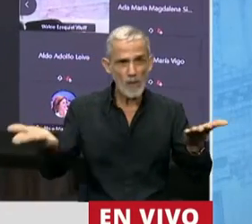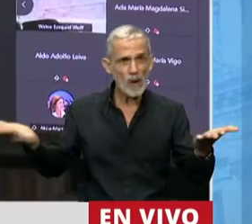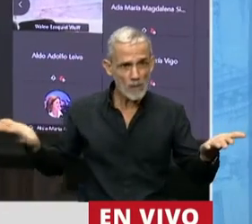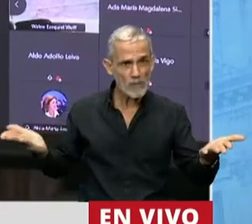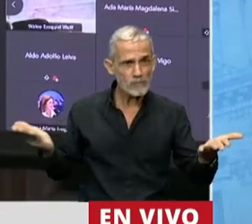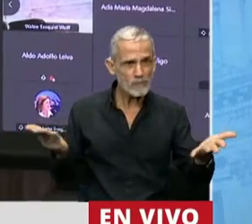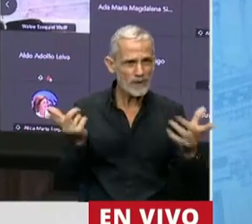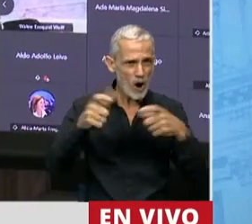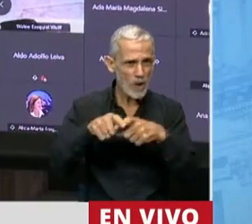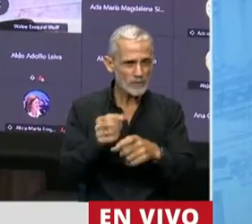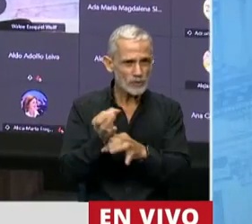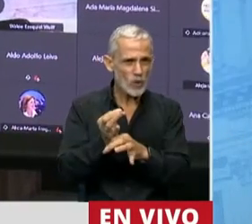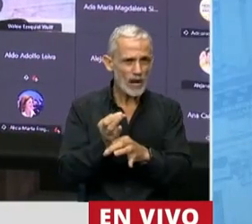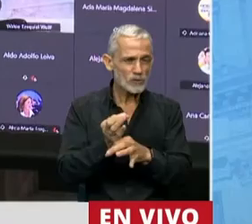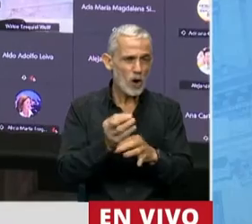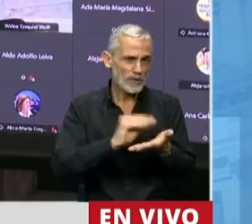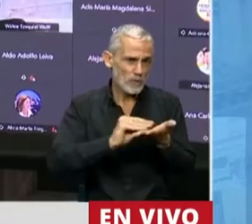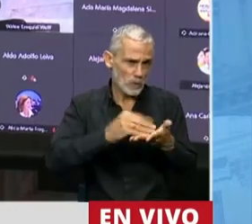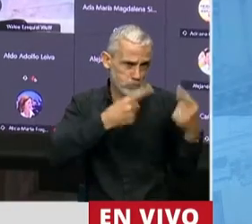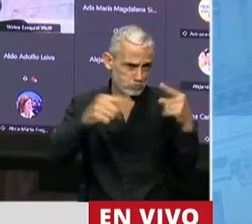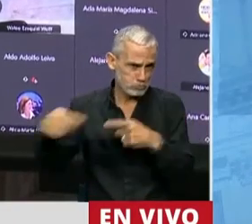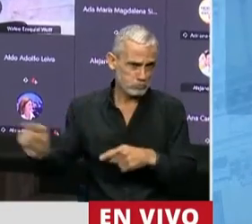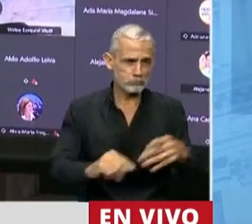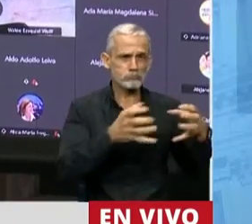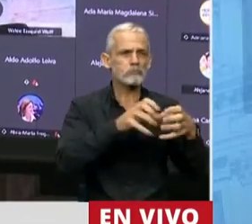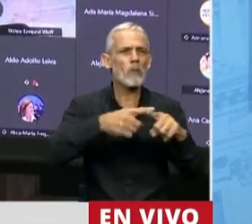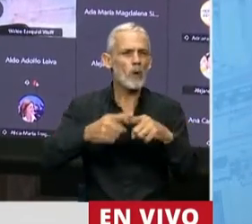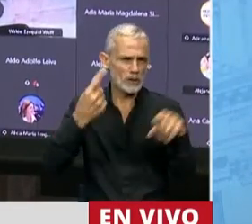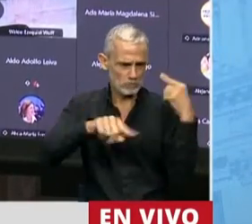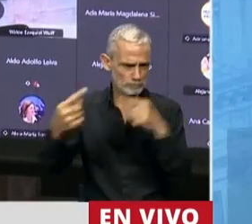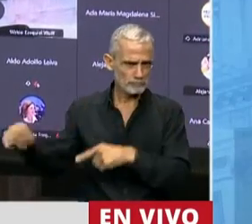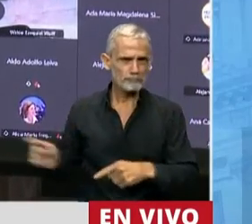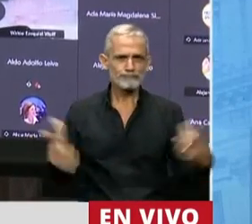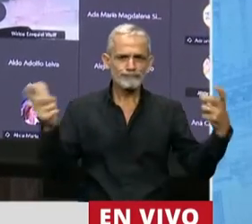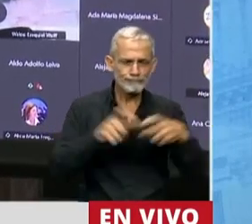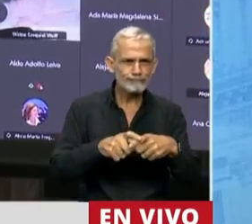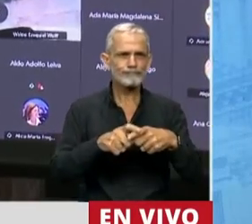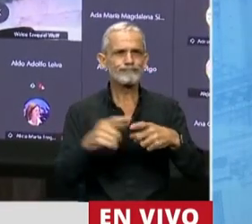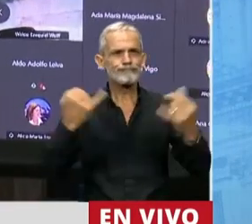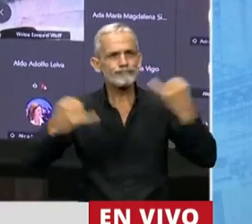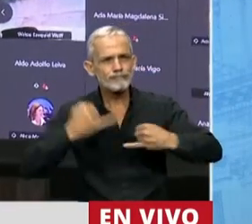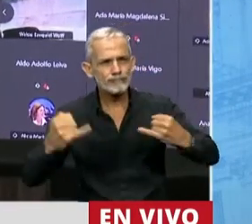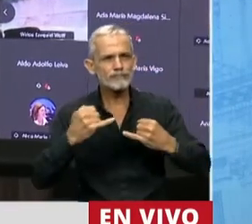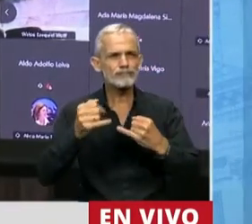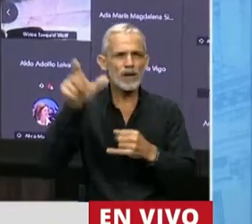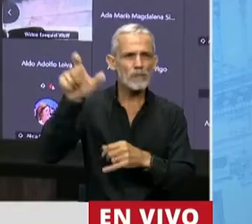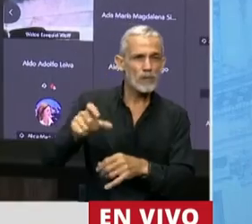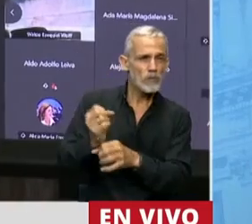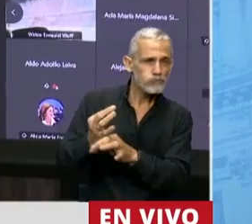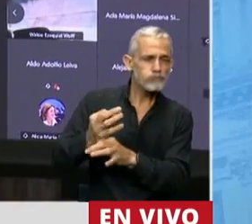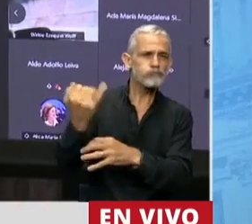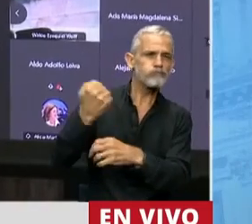en la Comisión de Educación por legisladores de distintos bloques y de reuniones informativas realizadas